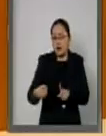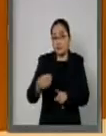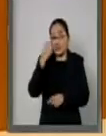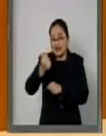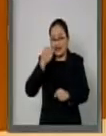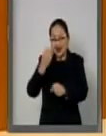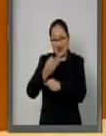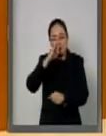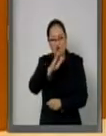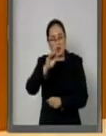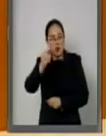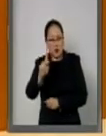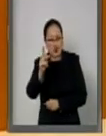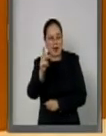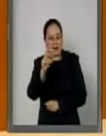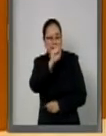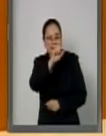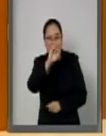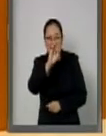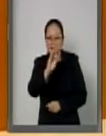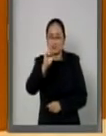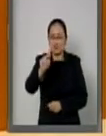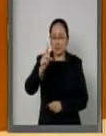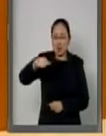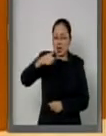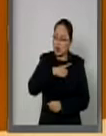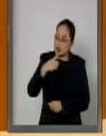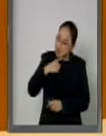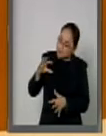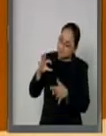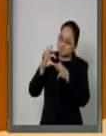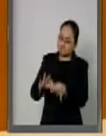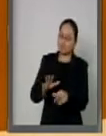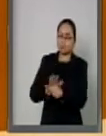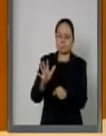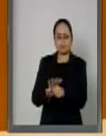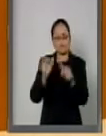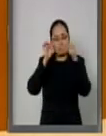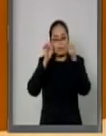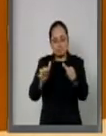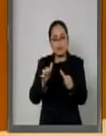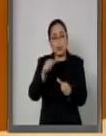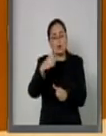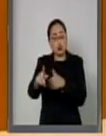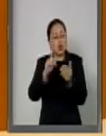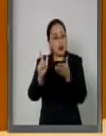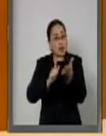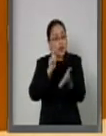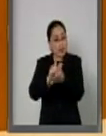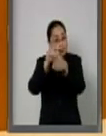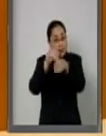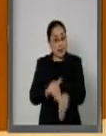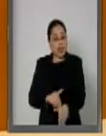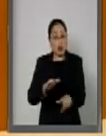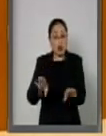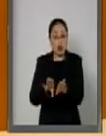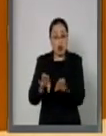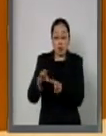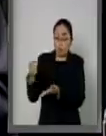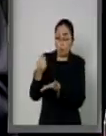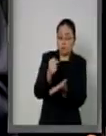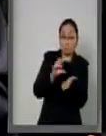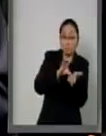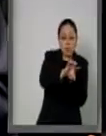puede ser ajeno a la correcta, honesta, transparente y conforme a la ley, etiquetación de recursos,